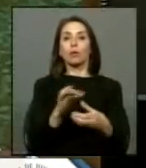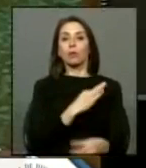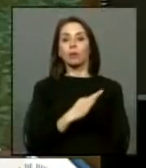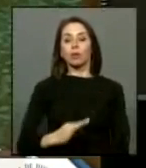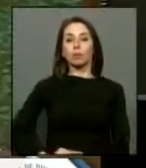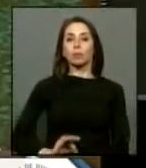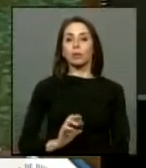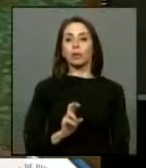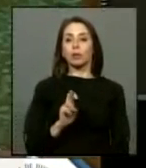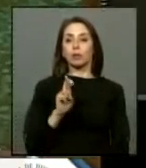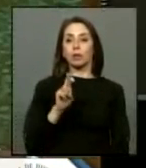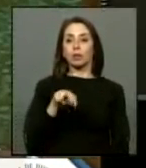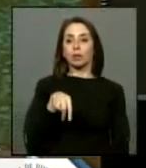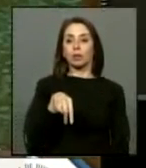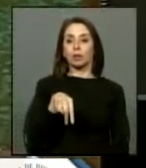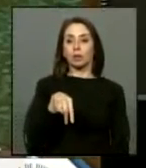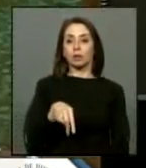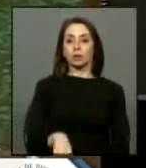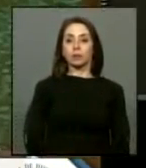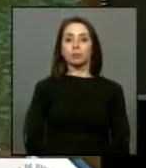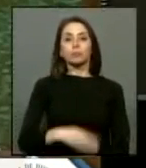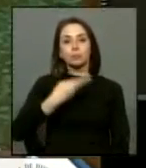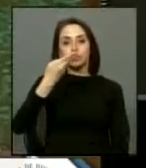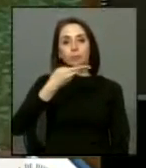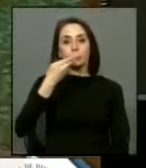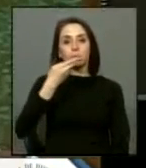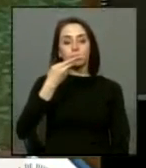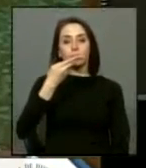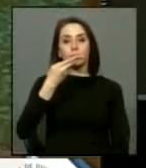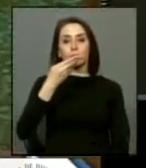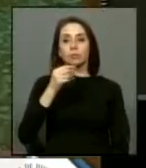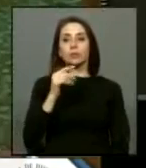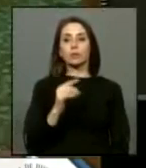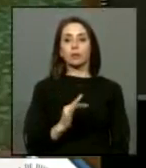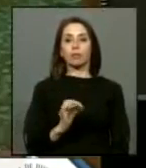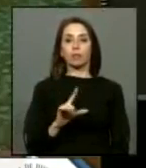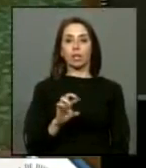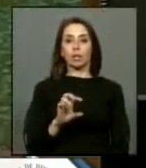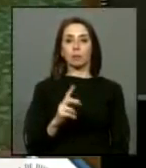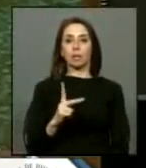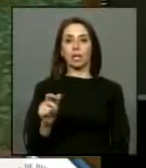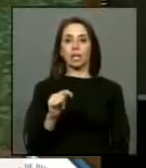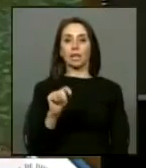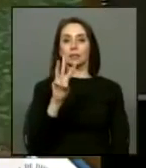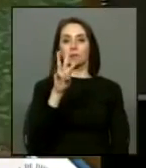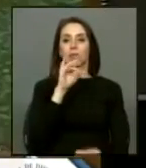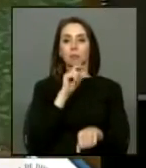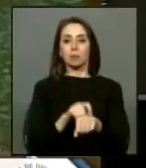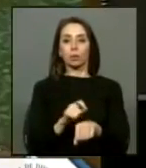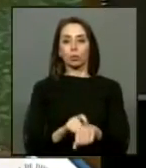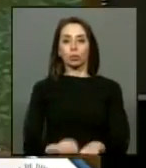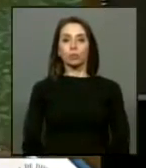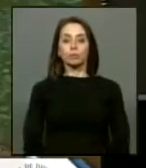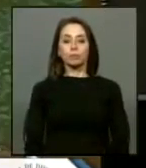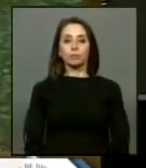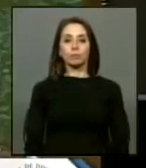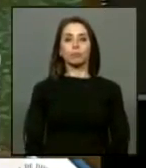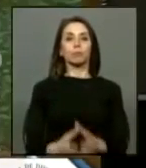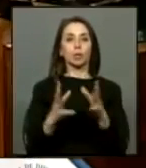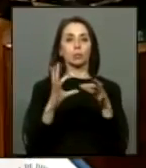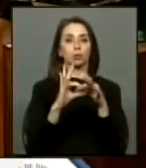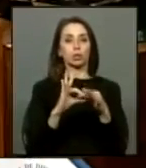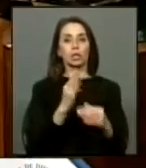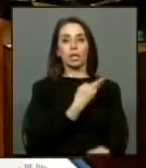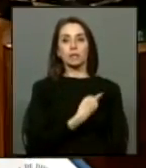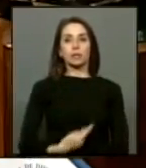Nacional tiene la palabra Felipe Cas por tres minutos Muchas gracias